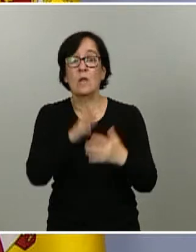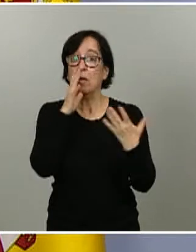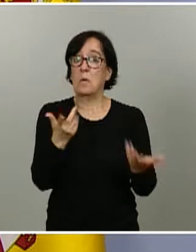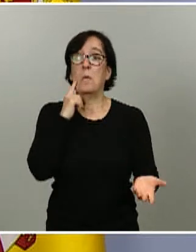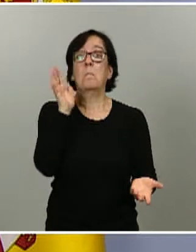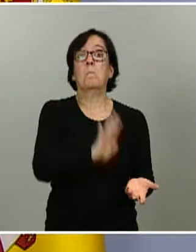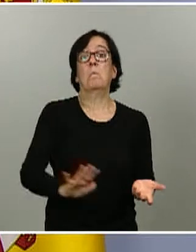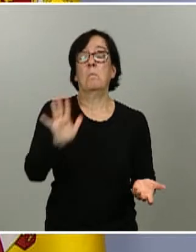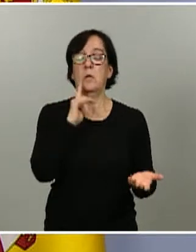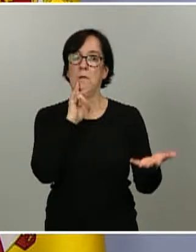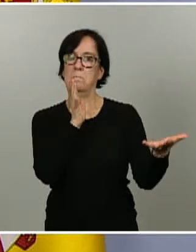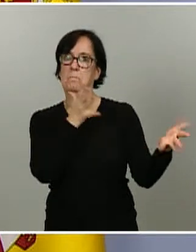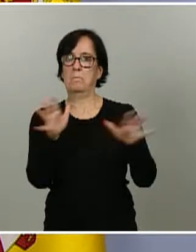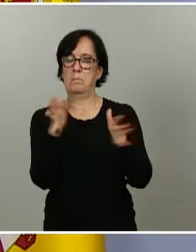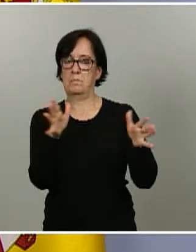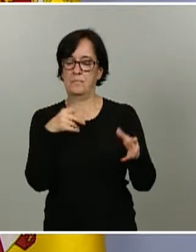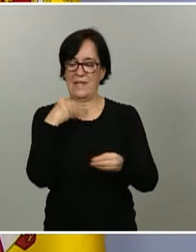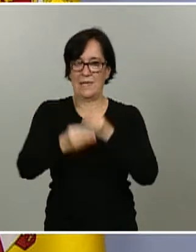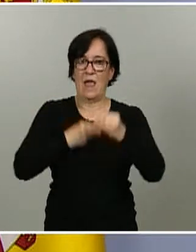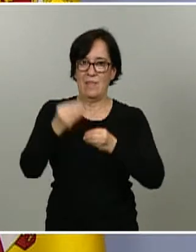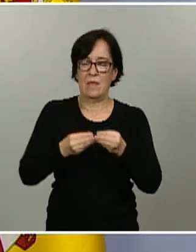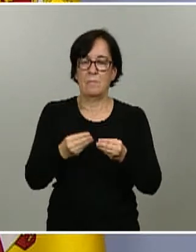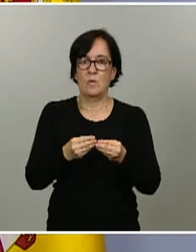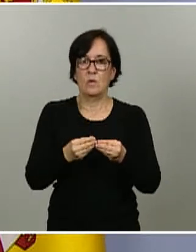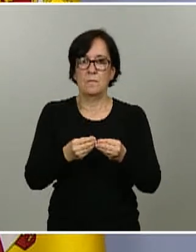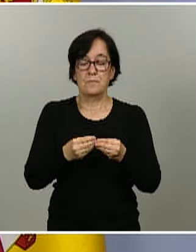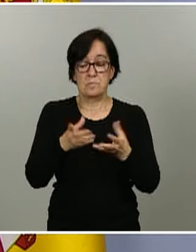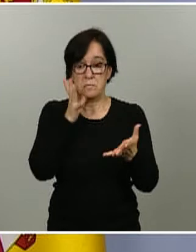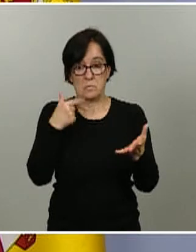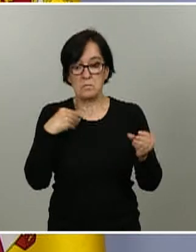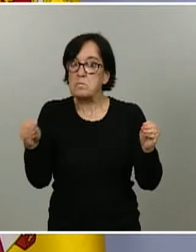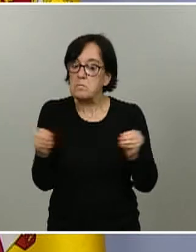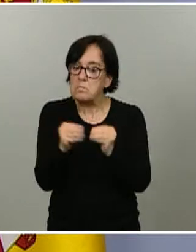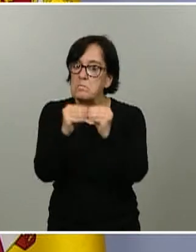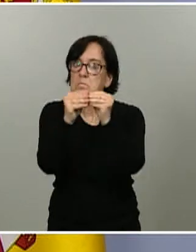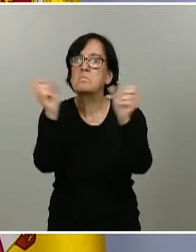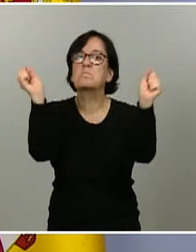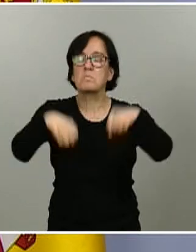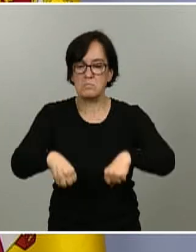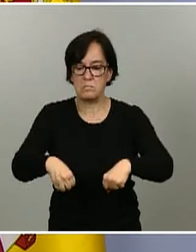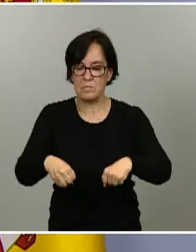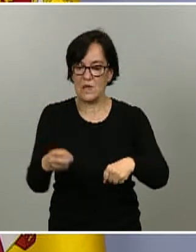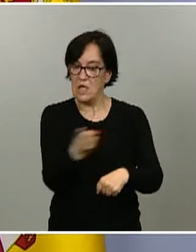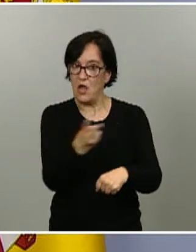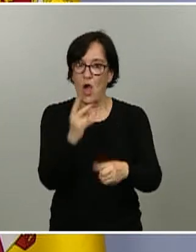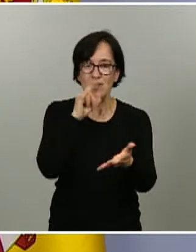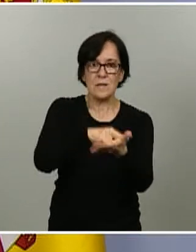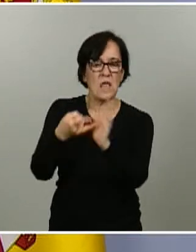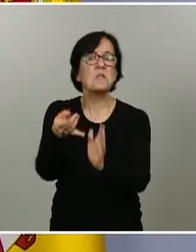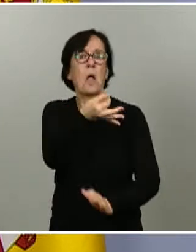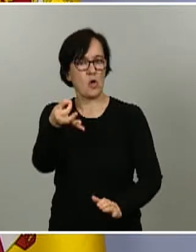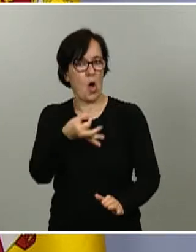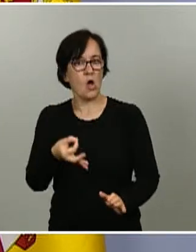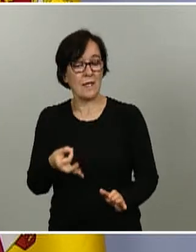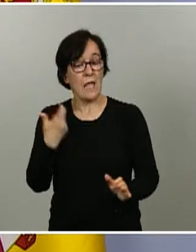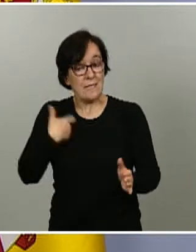la estimación que estamos realizando con esta concordancia, con este acuerdo entre las dos técnicas, es adecuada. Cuando tengamos